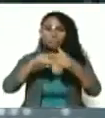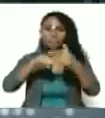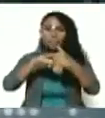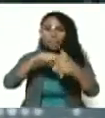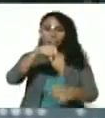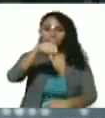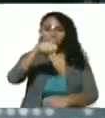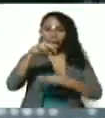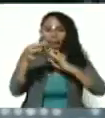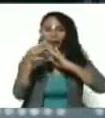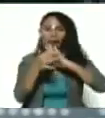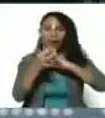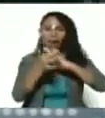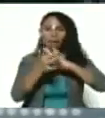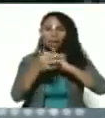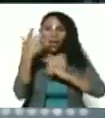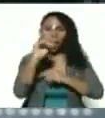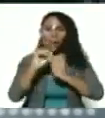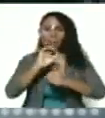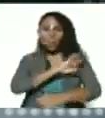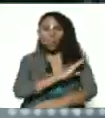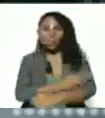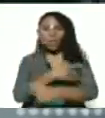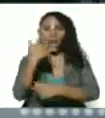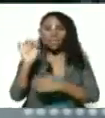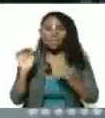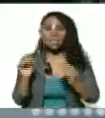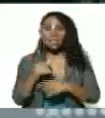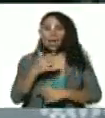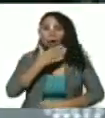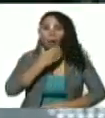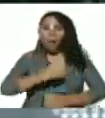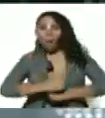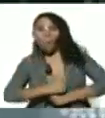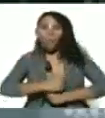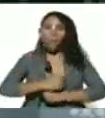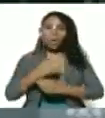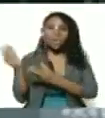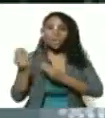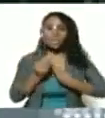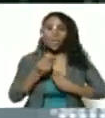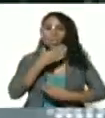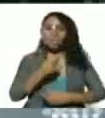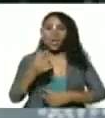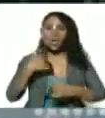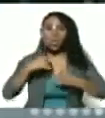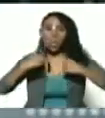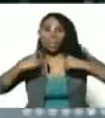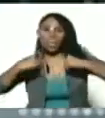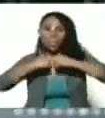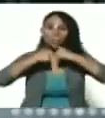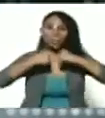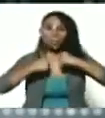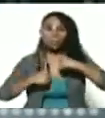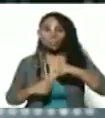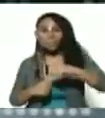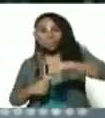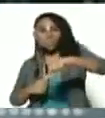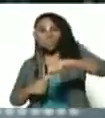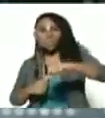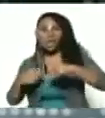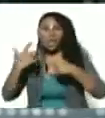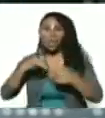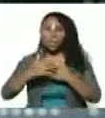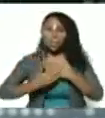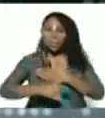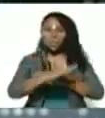Tiene su anillo también de poderes que le trajo Santa en diciembre. Tocamos los dos anillos y ahora lo que vamos es para